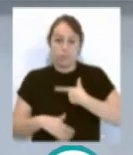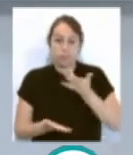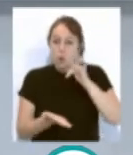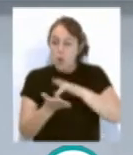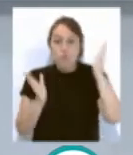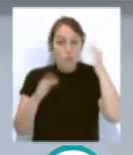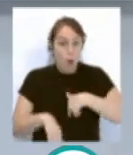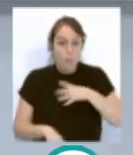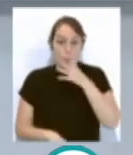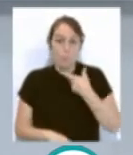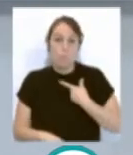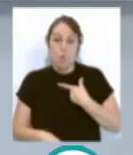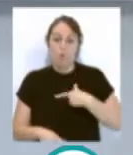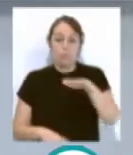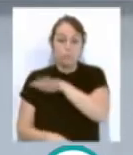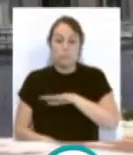dentro de las zonas de riesgo.